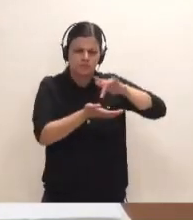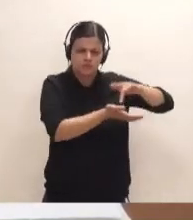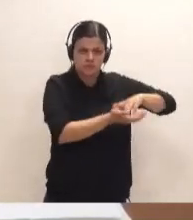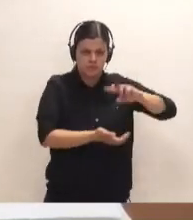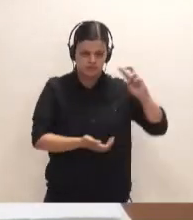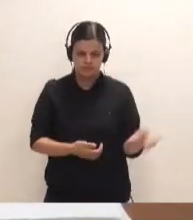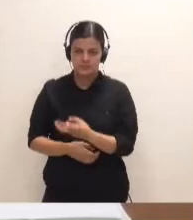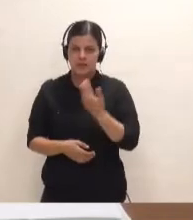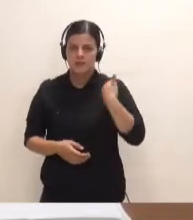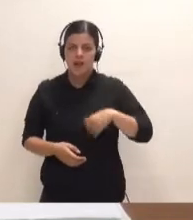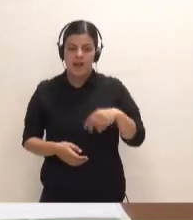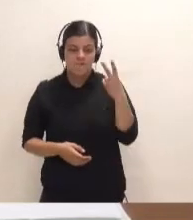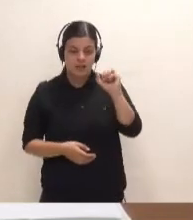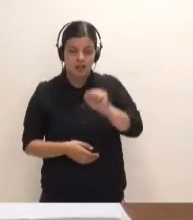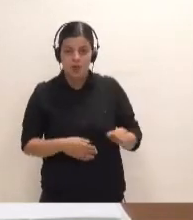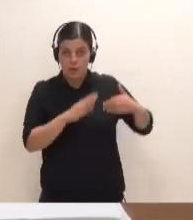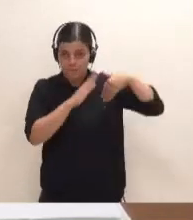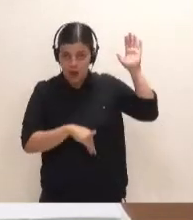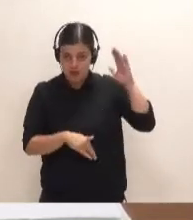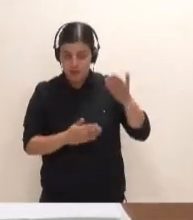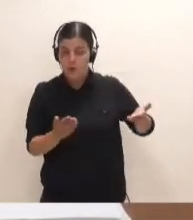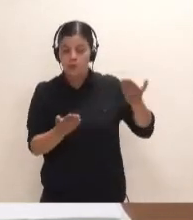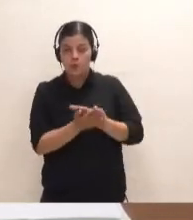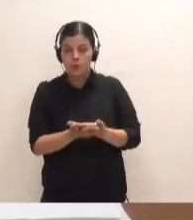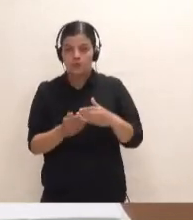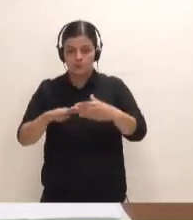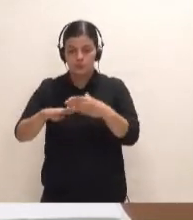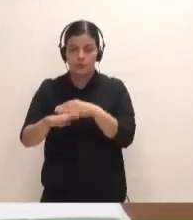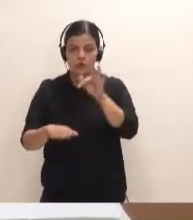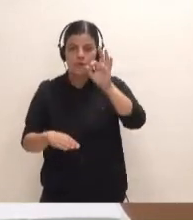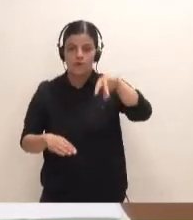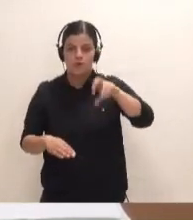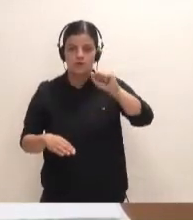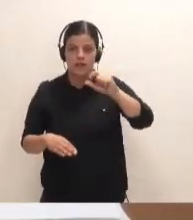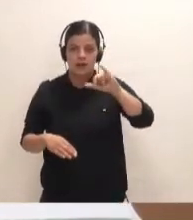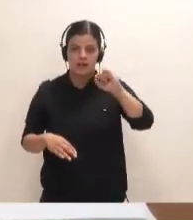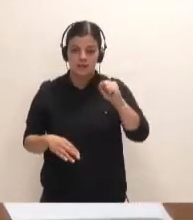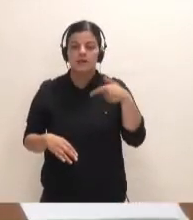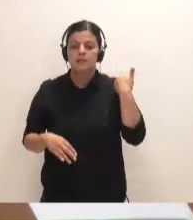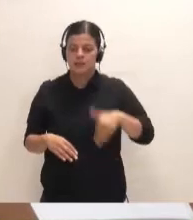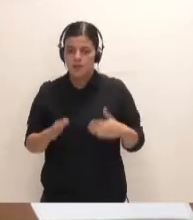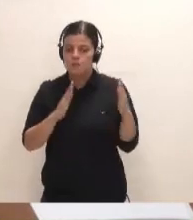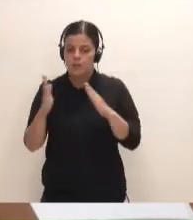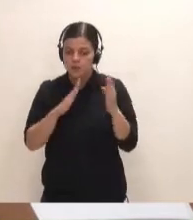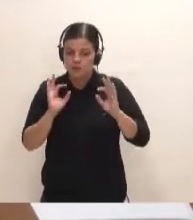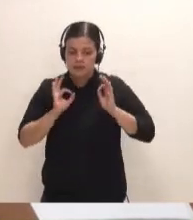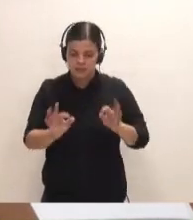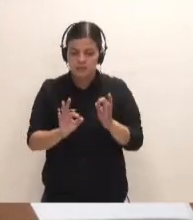de más de dos décadas de esta propuesta del puerto de Fonsalía, surge en un momento determinado